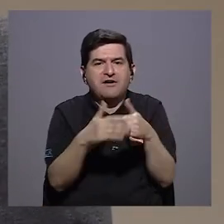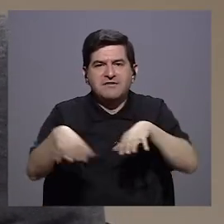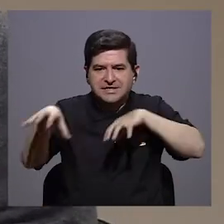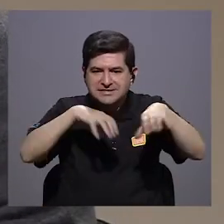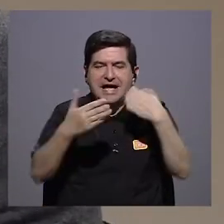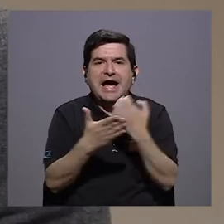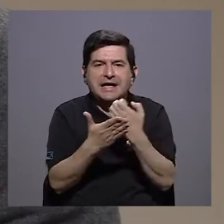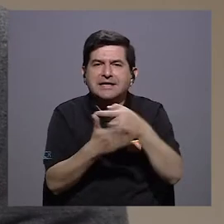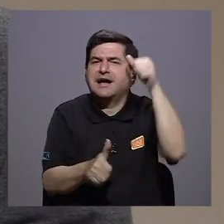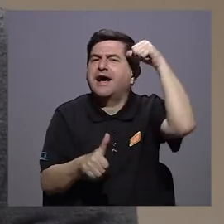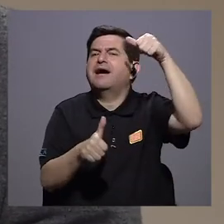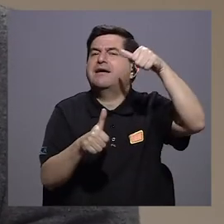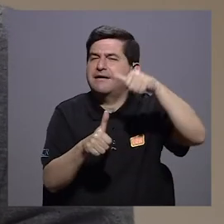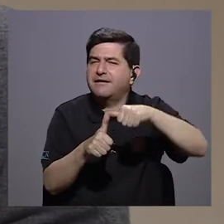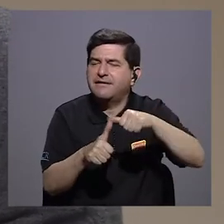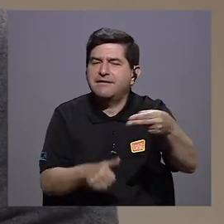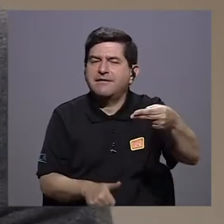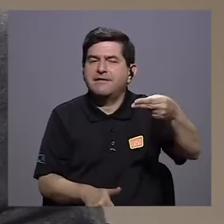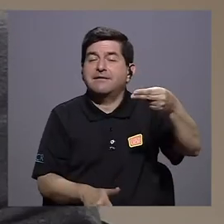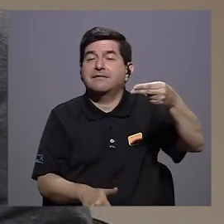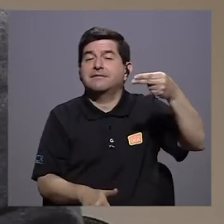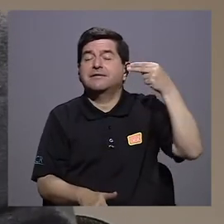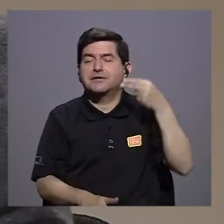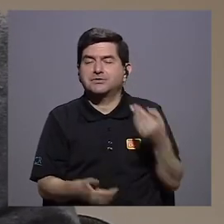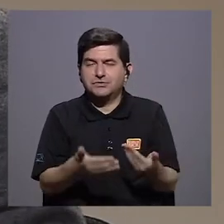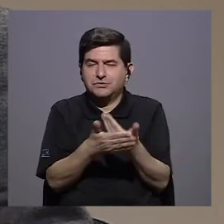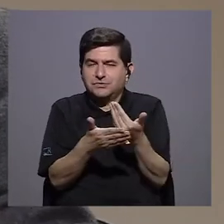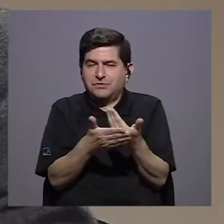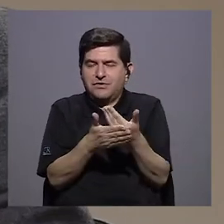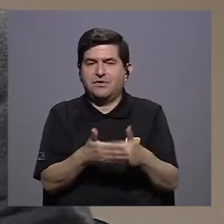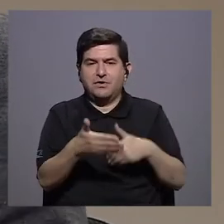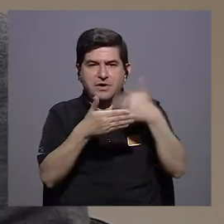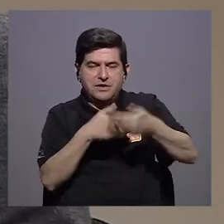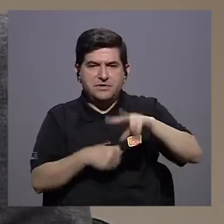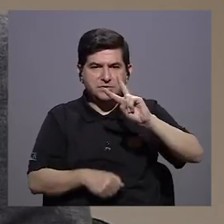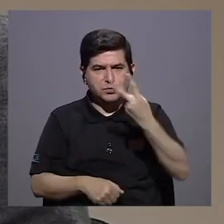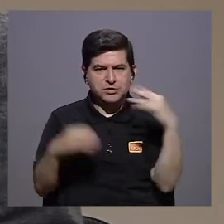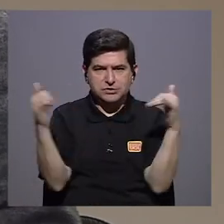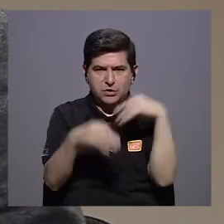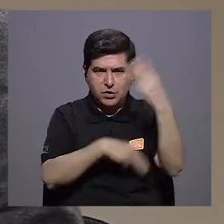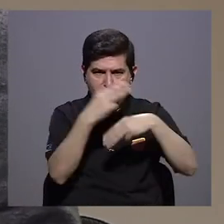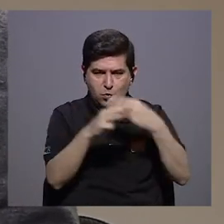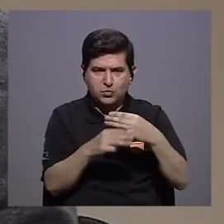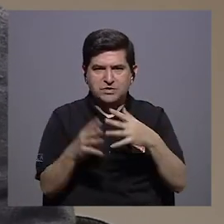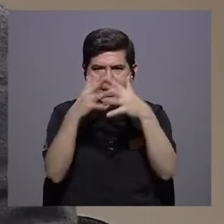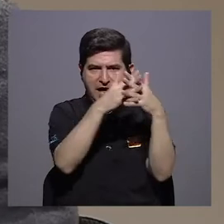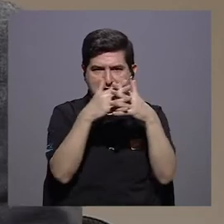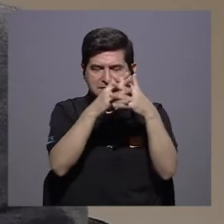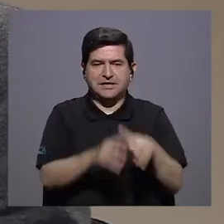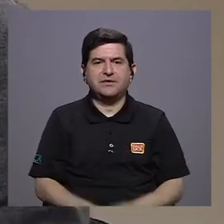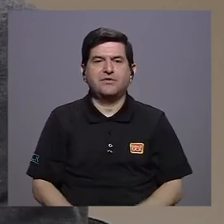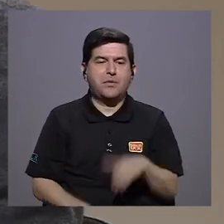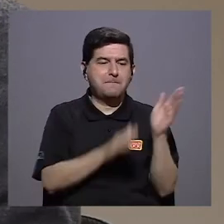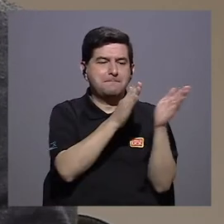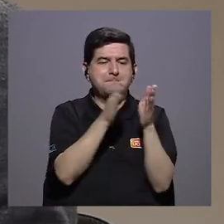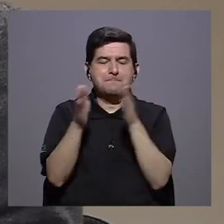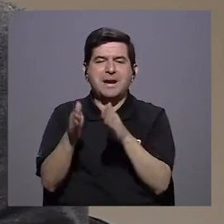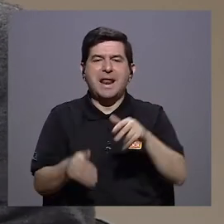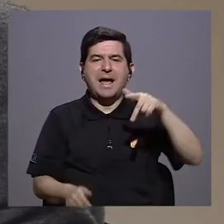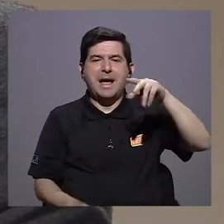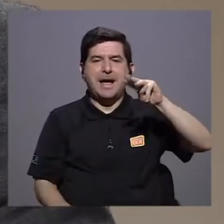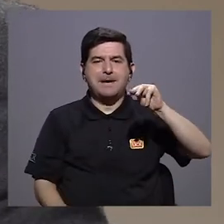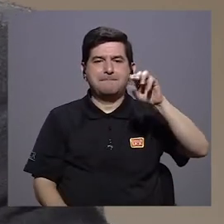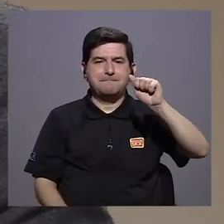economías. Si ustedes se acuerdan, en la historia del reciente, ¿verdad?, después de la Segunda Guerra Mundial, Estados Unidos, llega con este que llaman el Plan